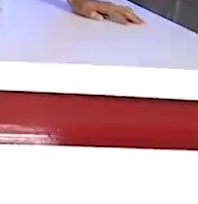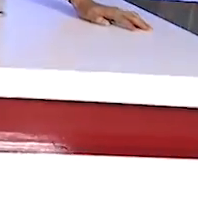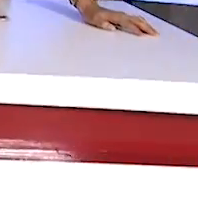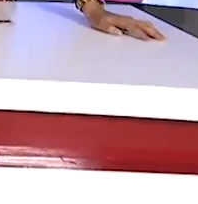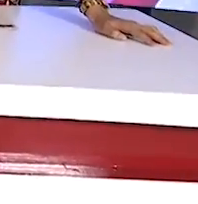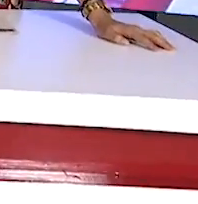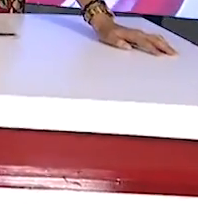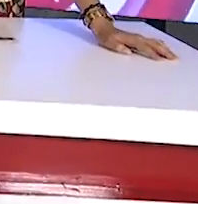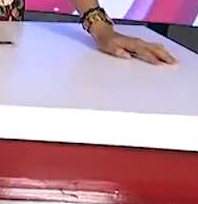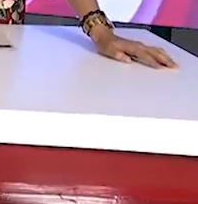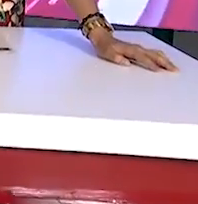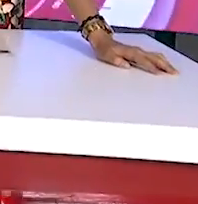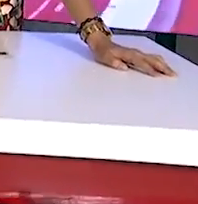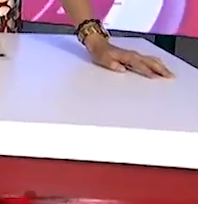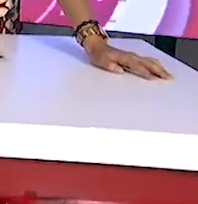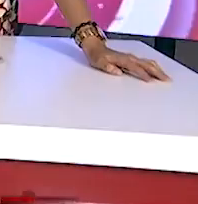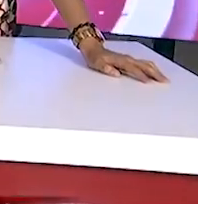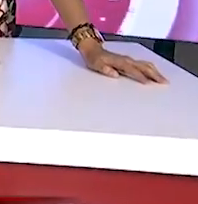de la